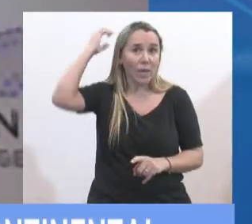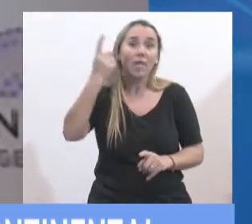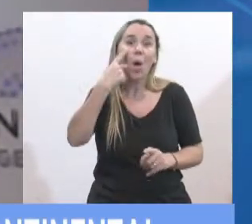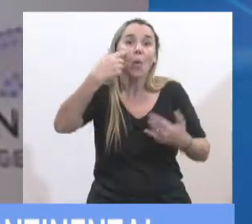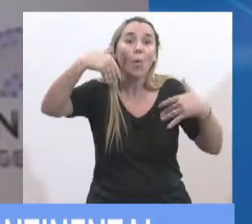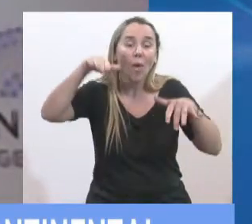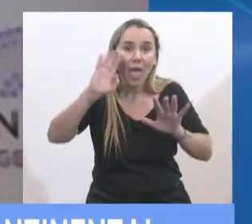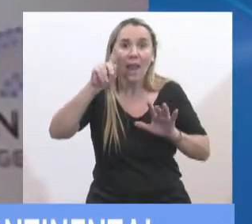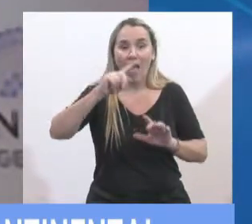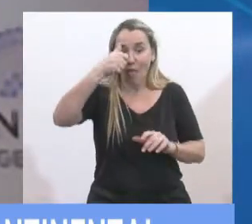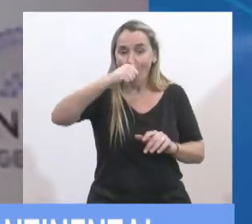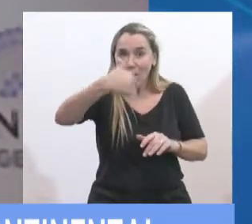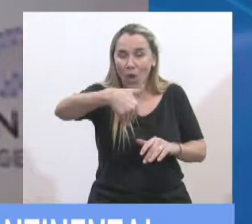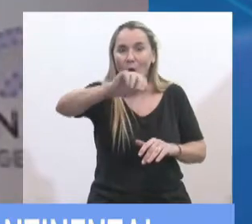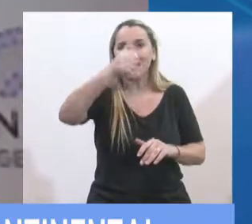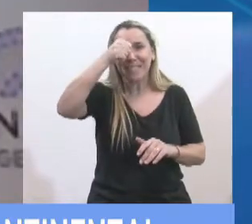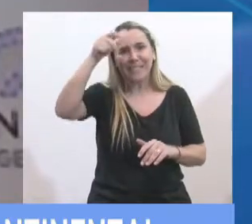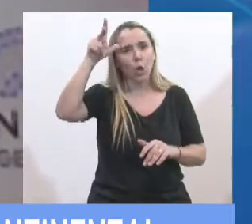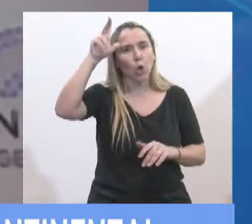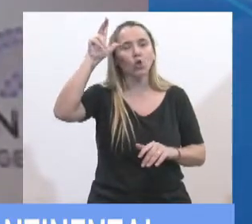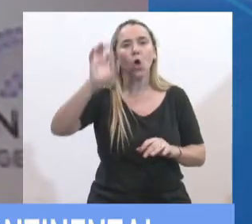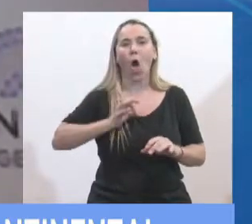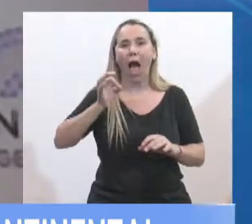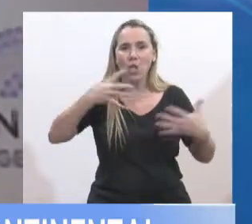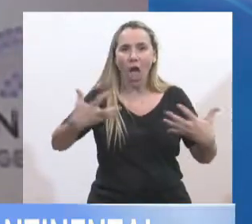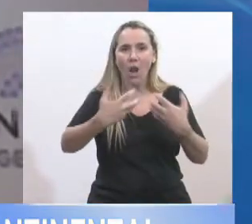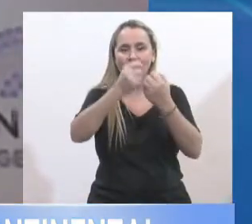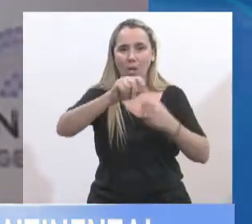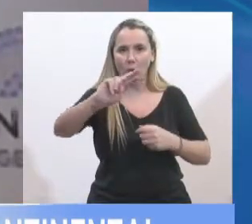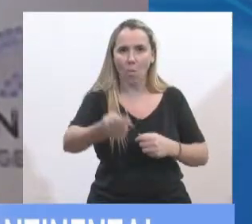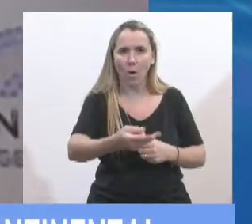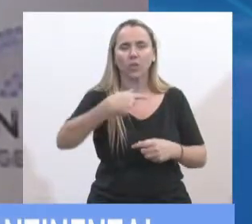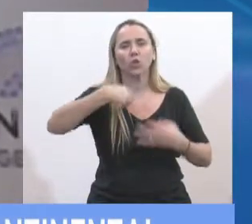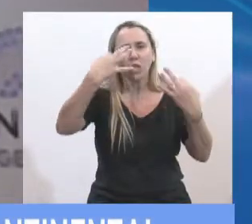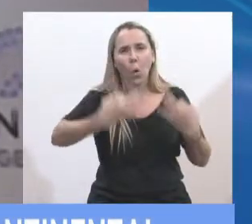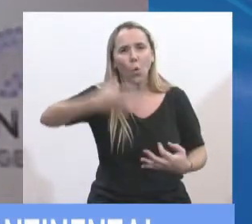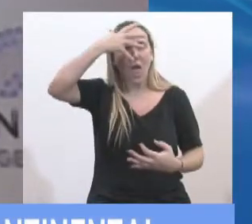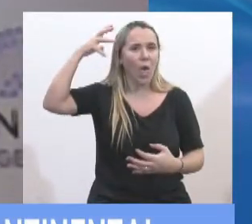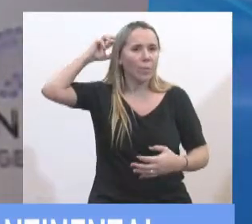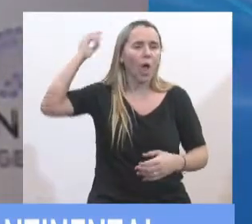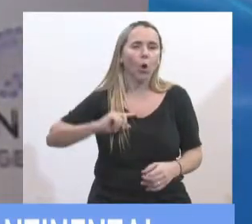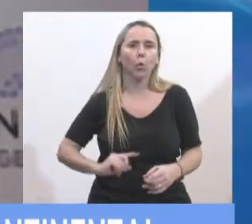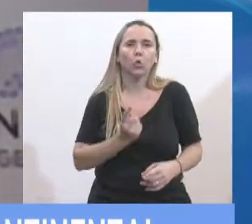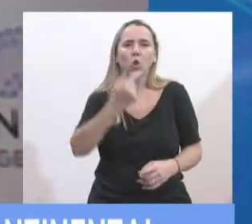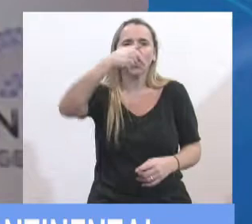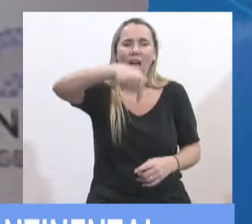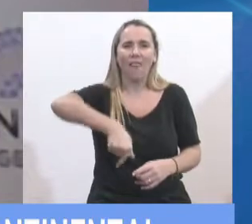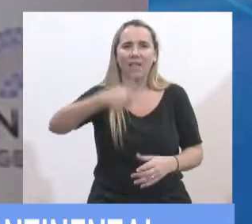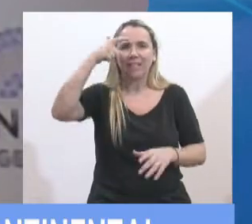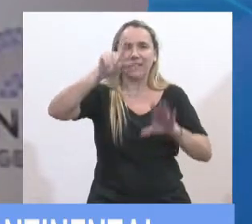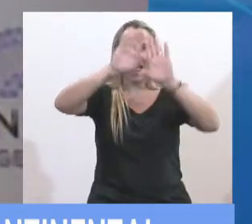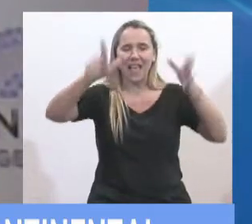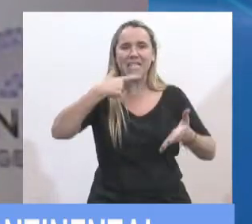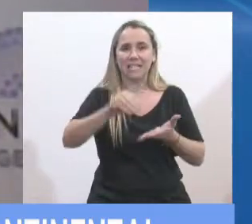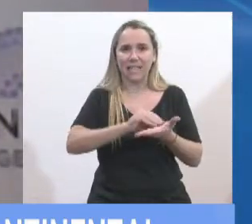68 años de su muerte, estaría orgullosa de este Senado y seguramente sentada en alguno de los palcos como hacía ella